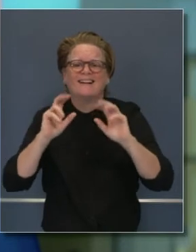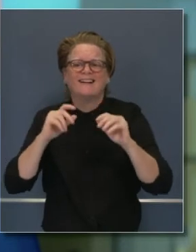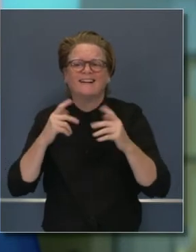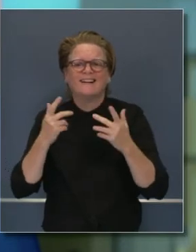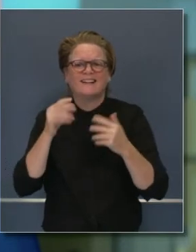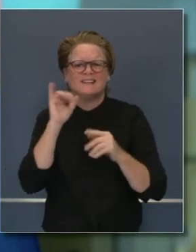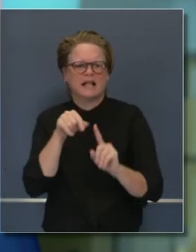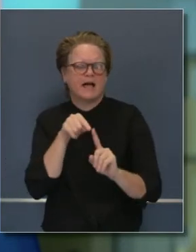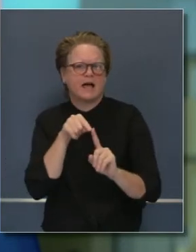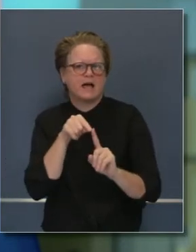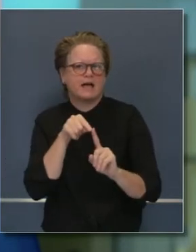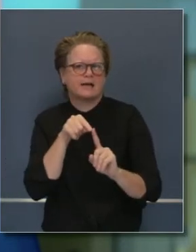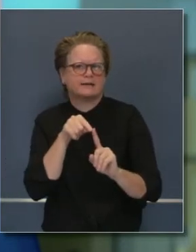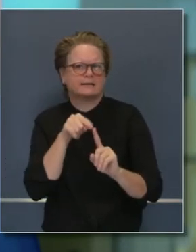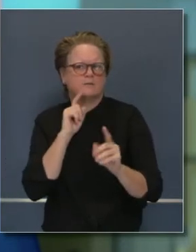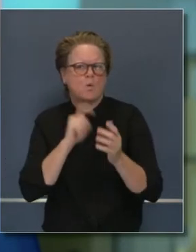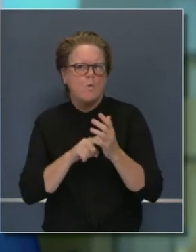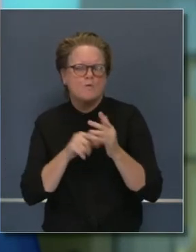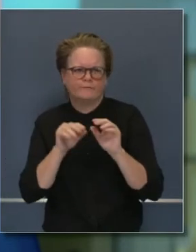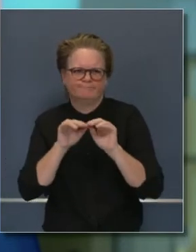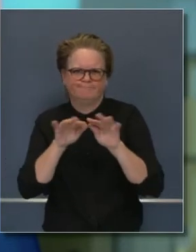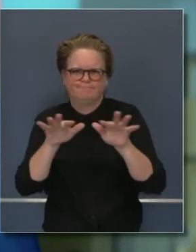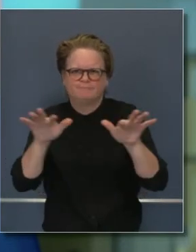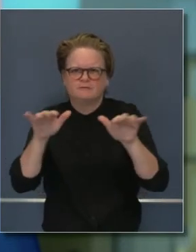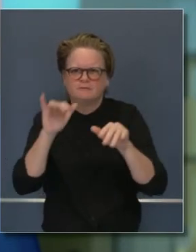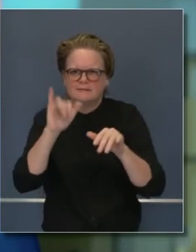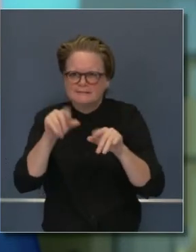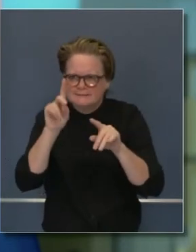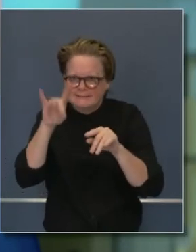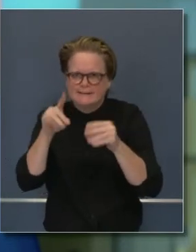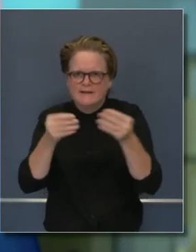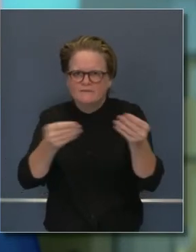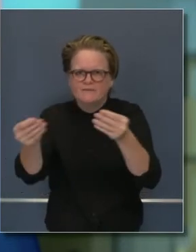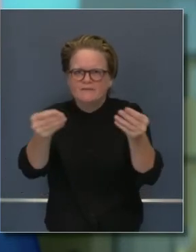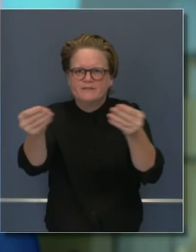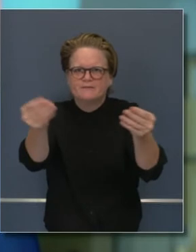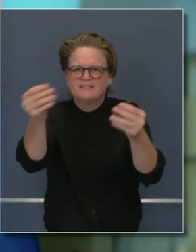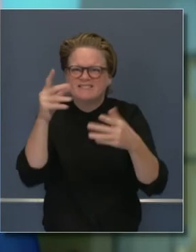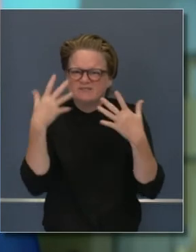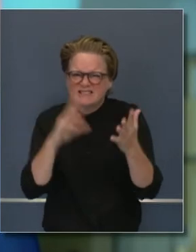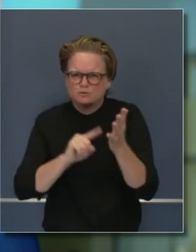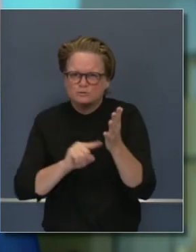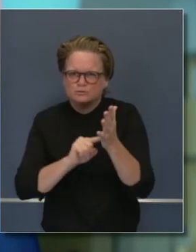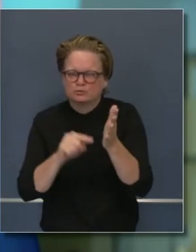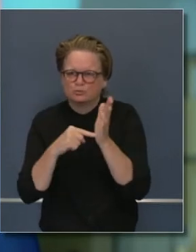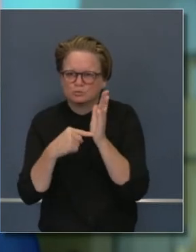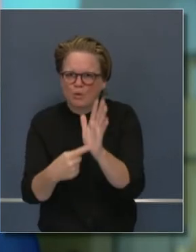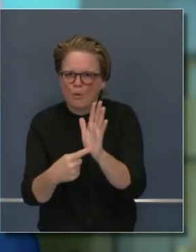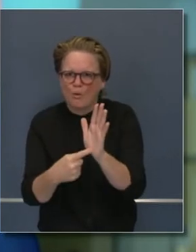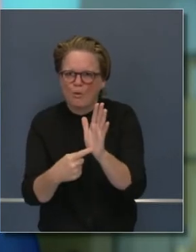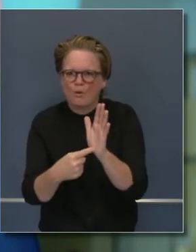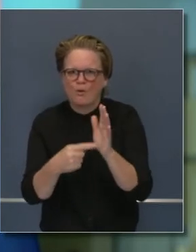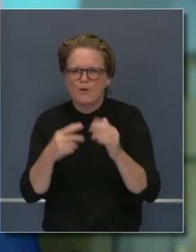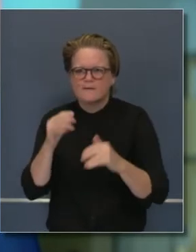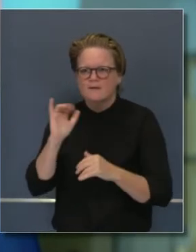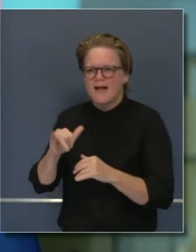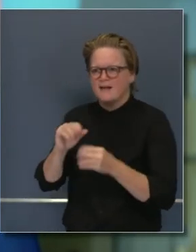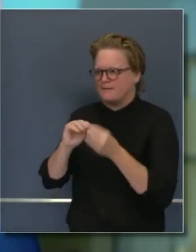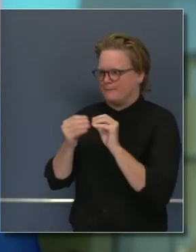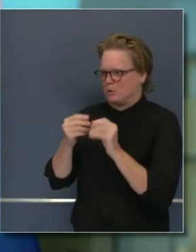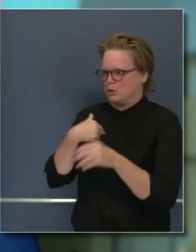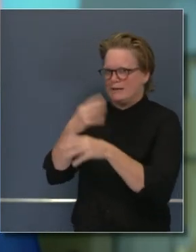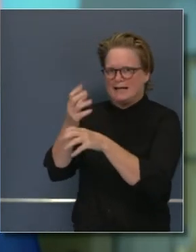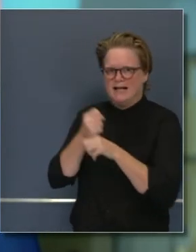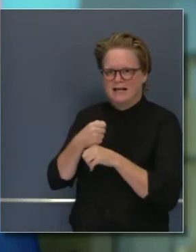las situaciones ideales para que se propague COVID y situaciones que debemos tratar de evitar. Los datos los